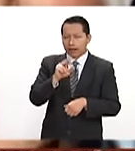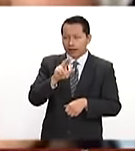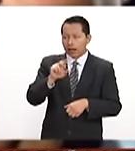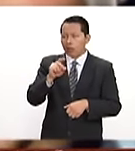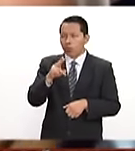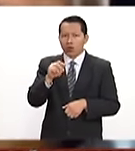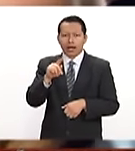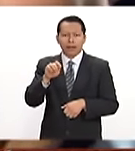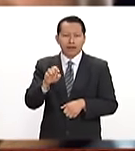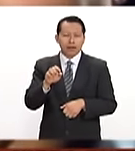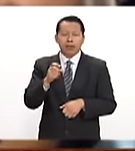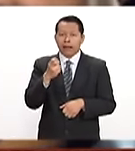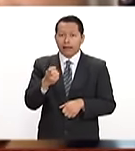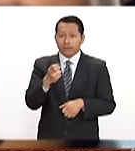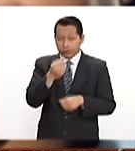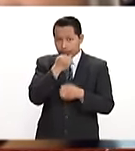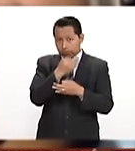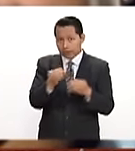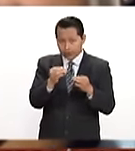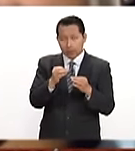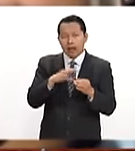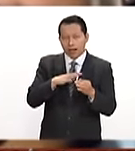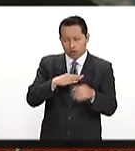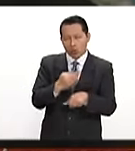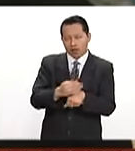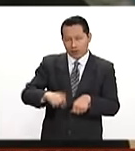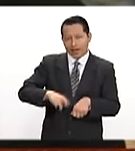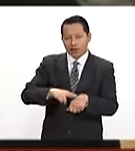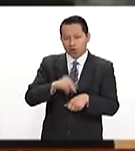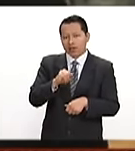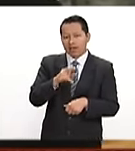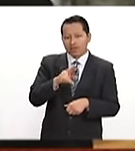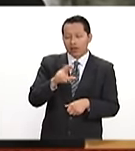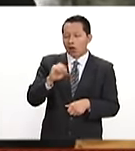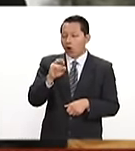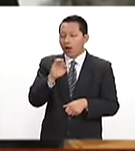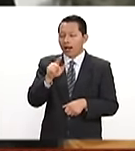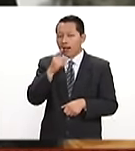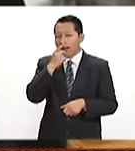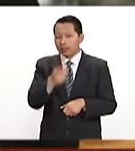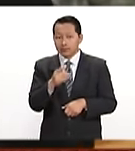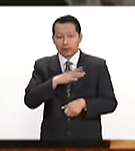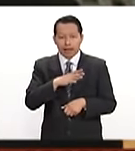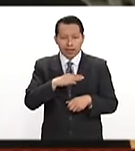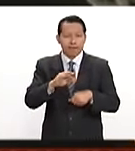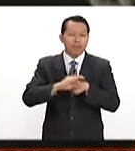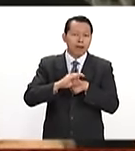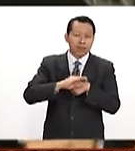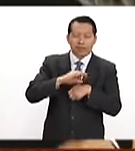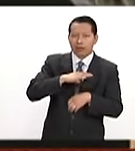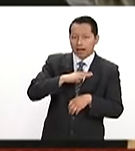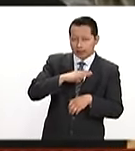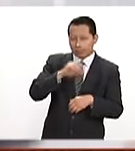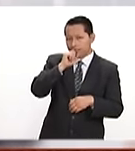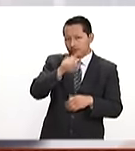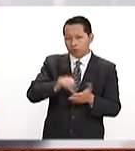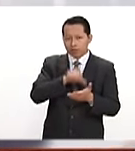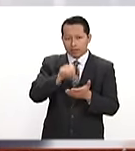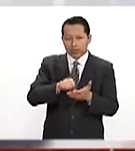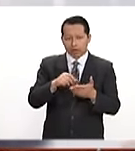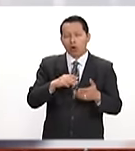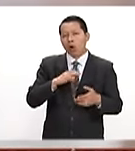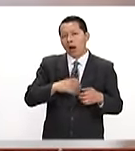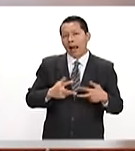Duarte. Esto lo informó el actual gobernador Javier Corral. Detalló que fue la encargada de la farmacia del Centro de Cancerología